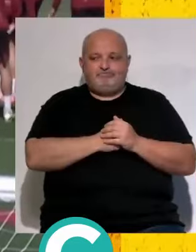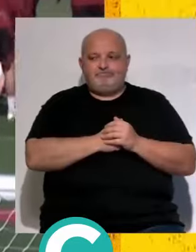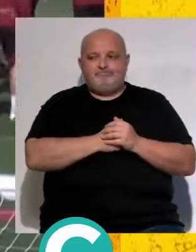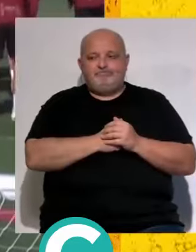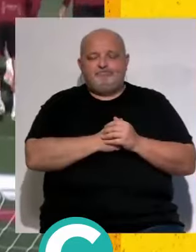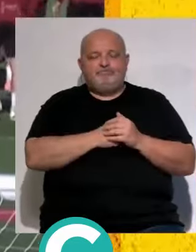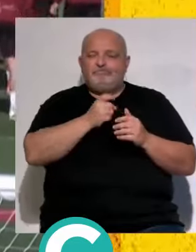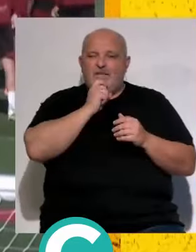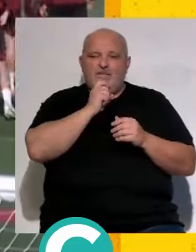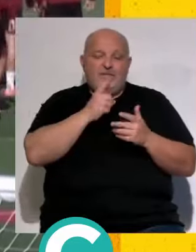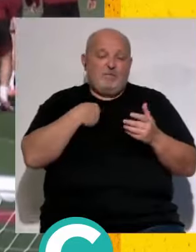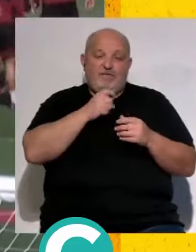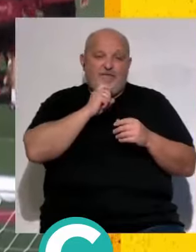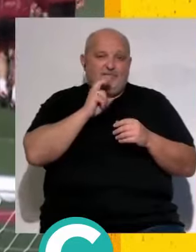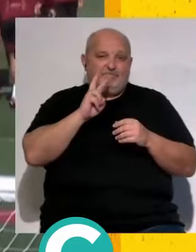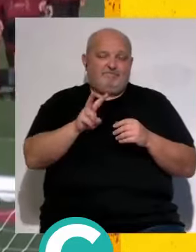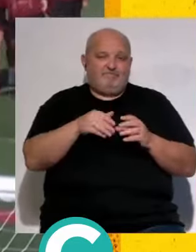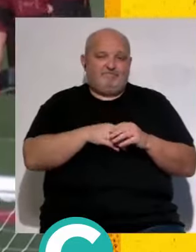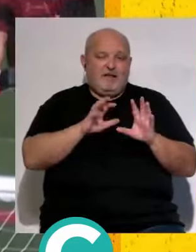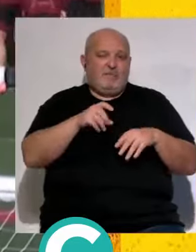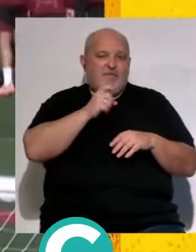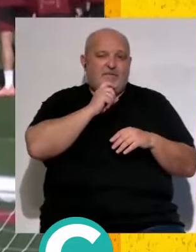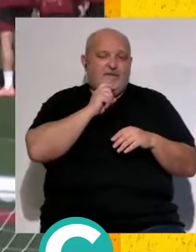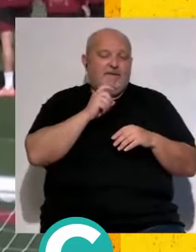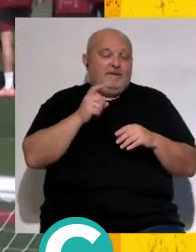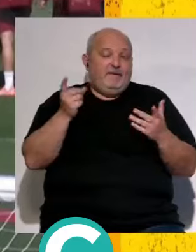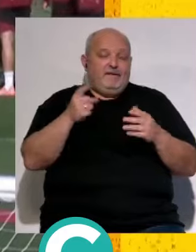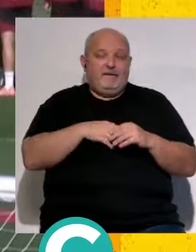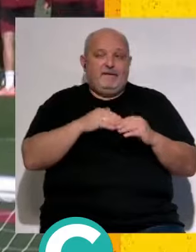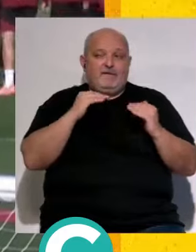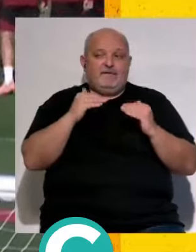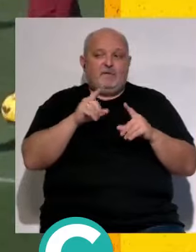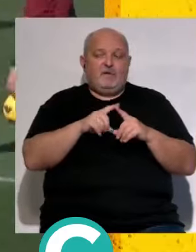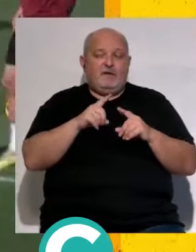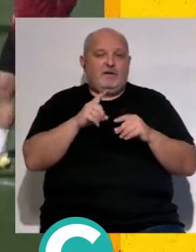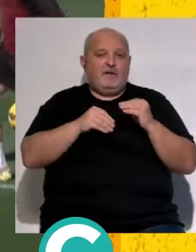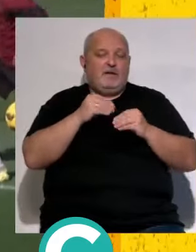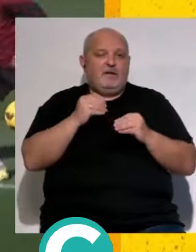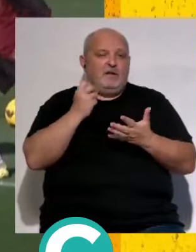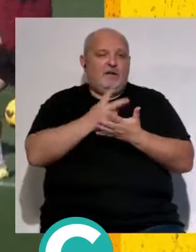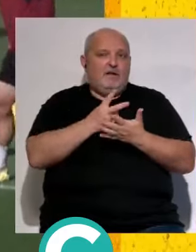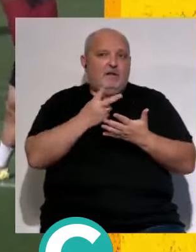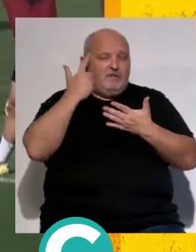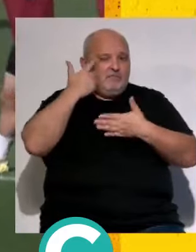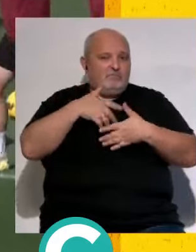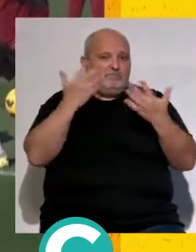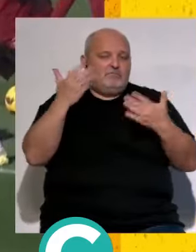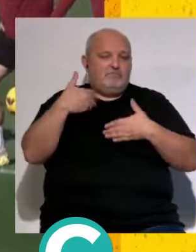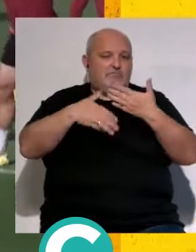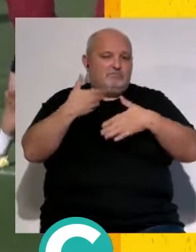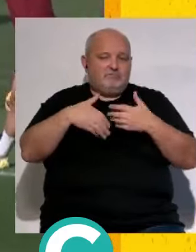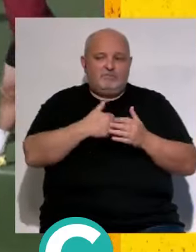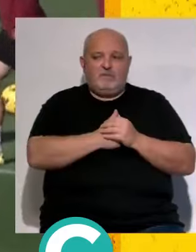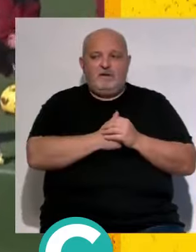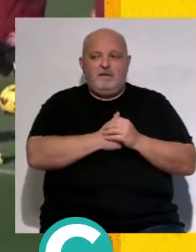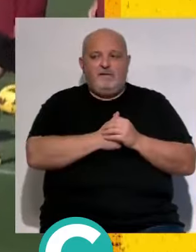es complicado para mí es complicado en los momentos es complicado pero bueno nunca se puede decir que no se va a regresar a un lugar donde uno se felice así que